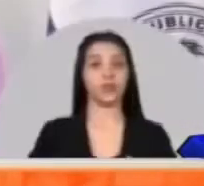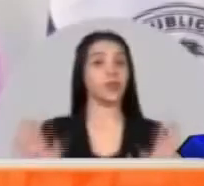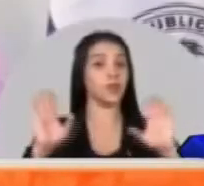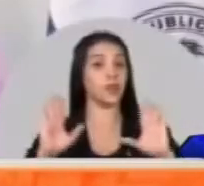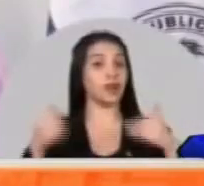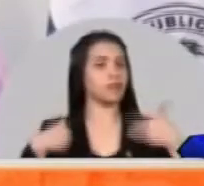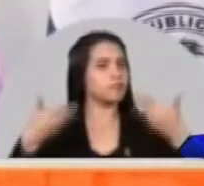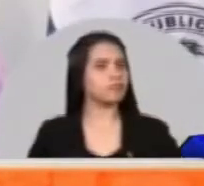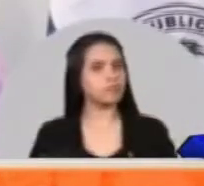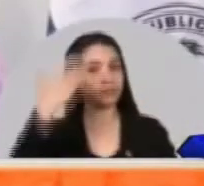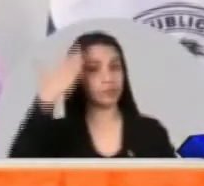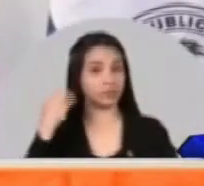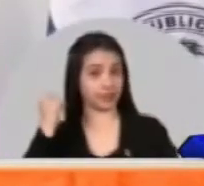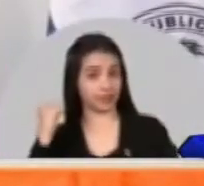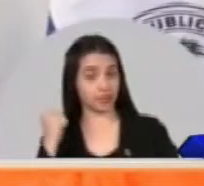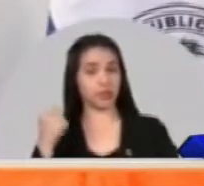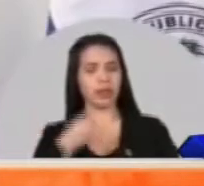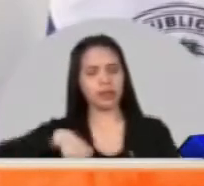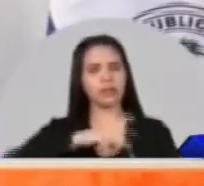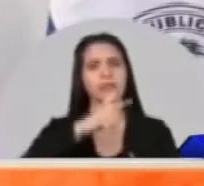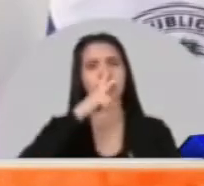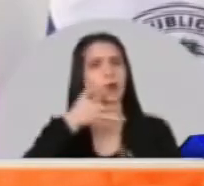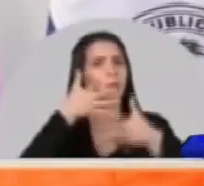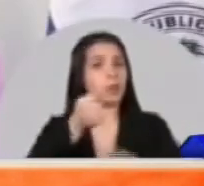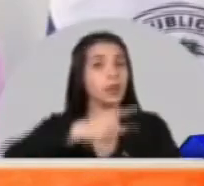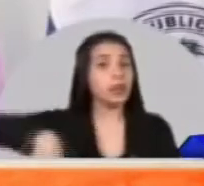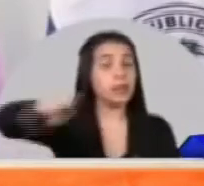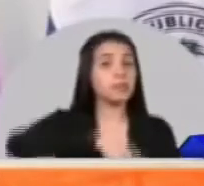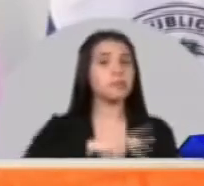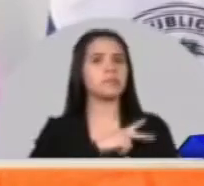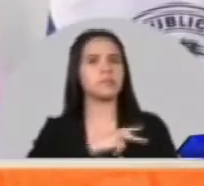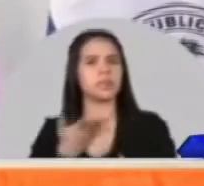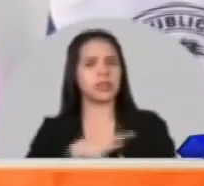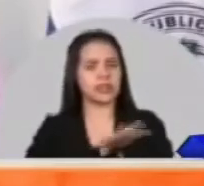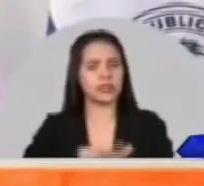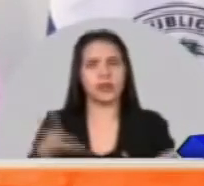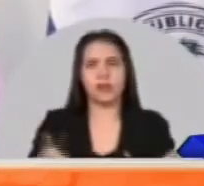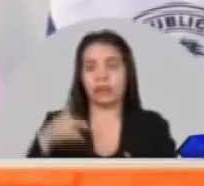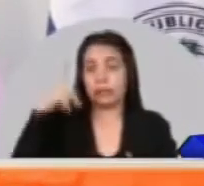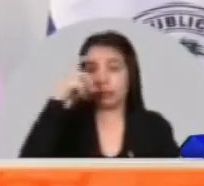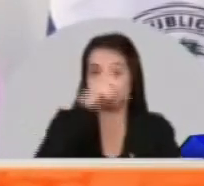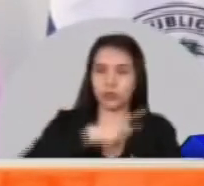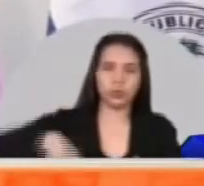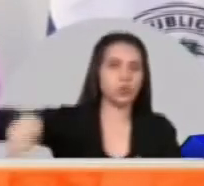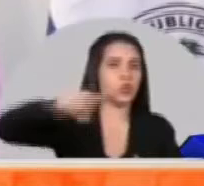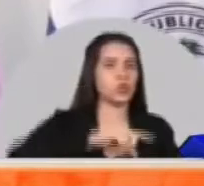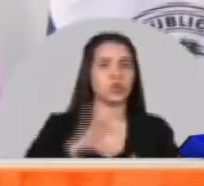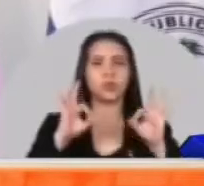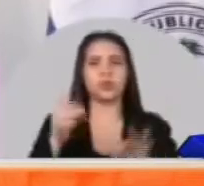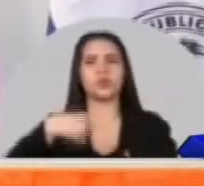Hola, soy Silvana. Queremos apoyar a las personas que debido a este difícil momento que nos toca vivir,